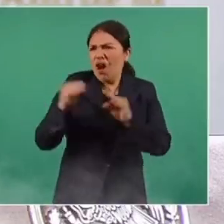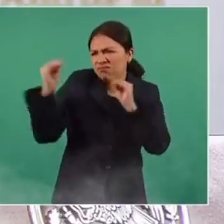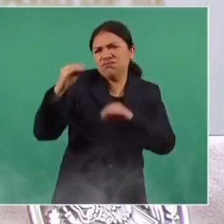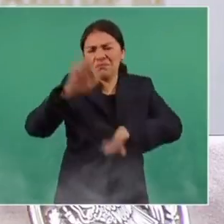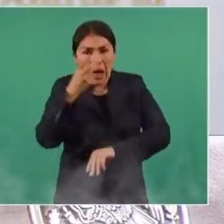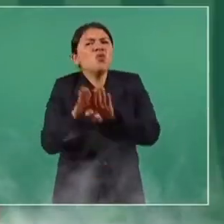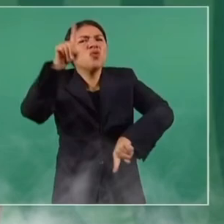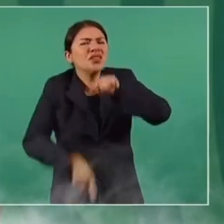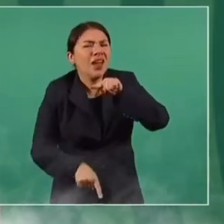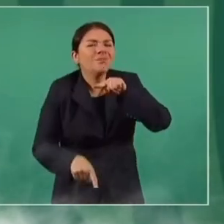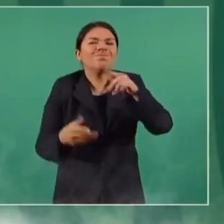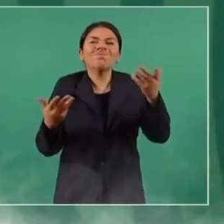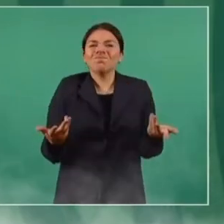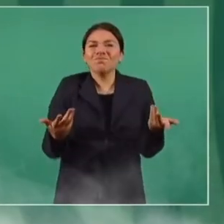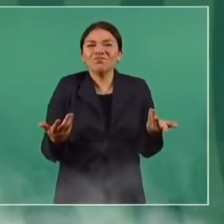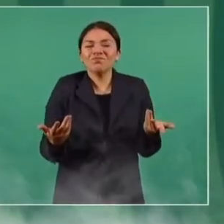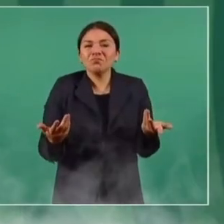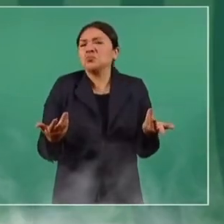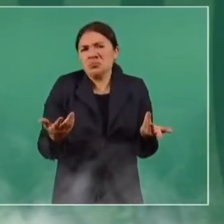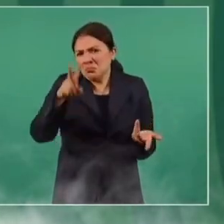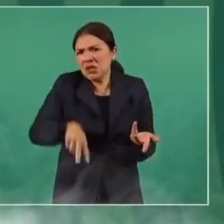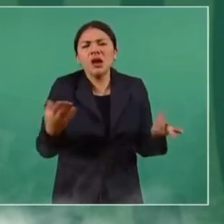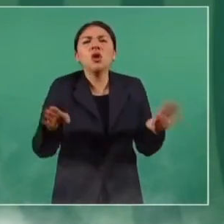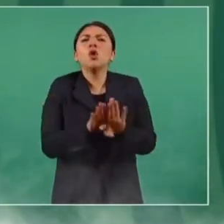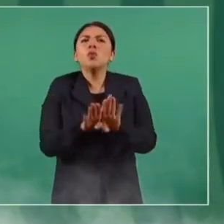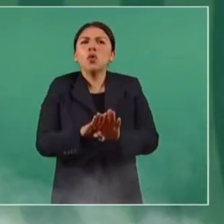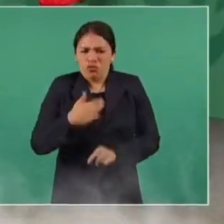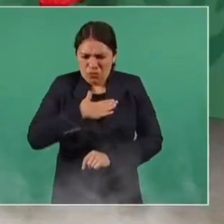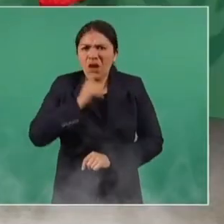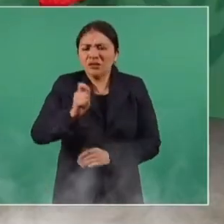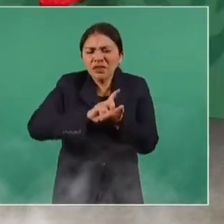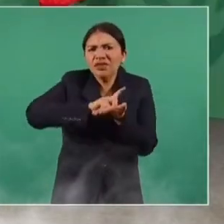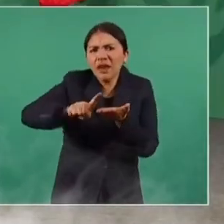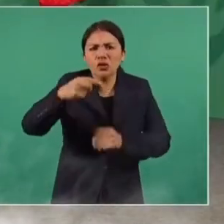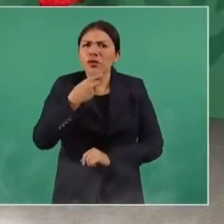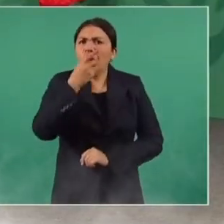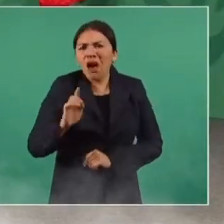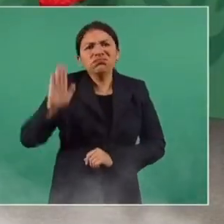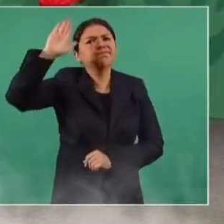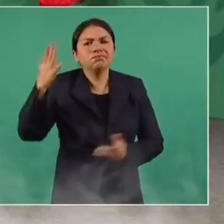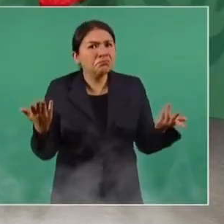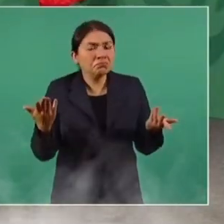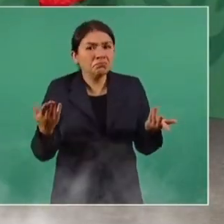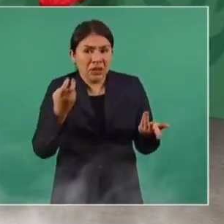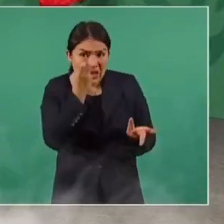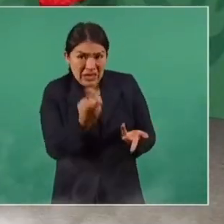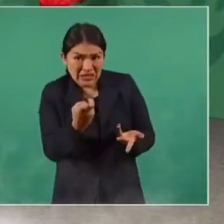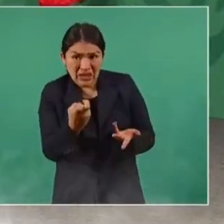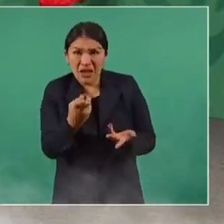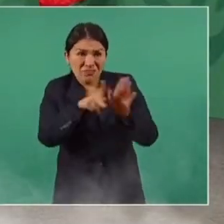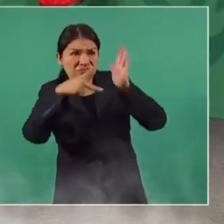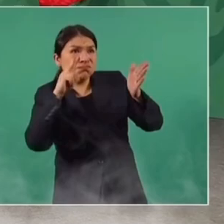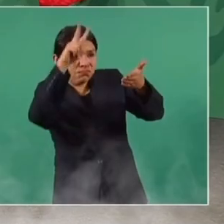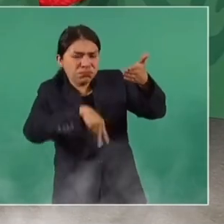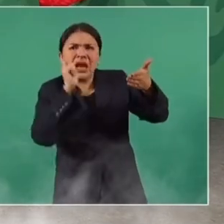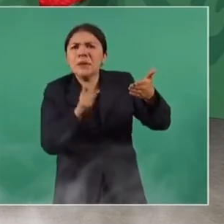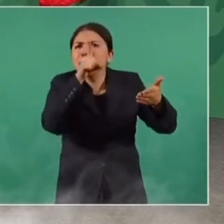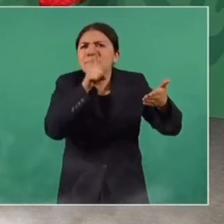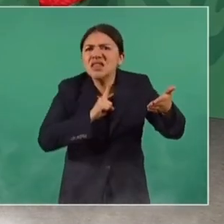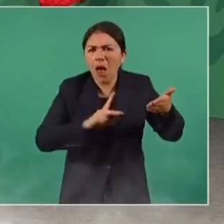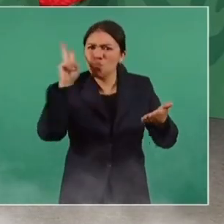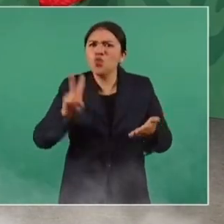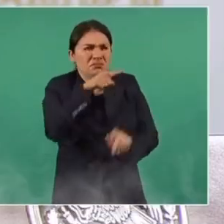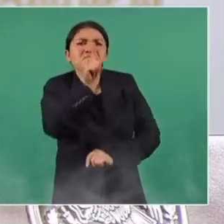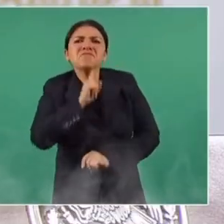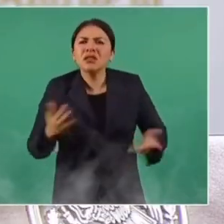antidemocrático que puede haber. ¿Cómo no vamos a tener el derecho de decir esta es una calumnia y probarlo?